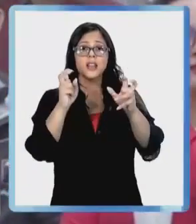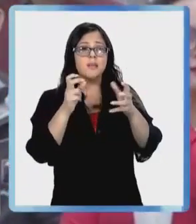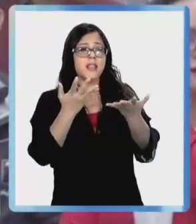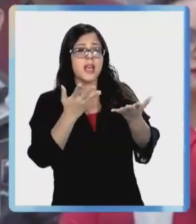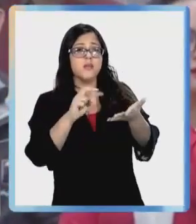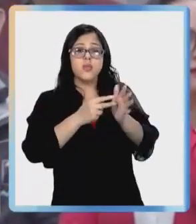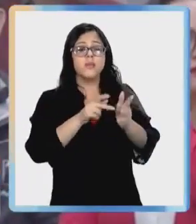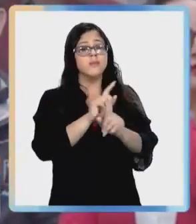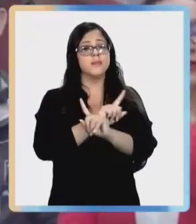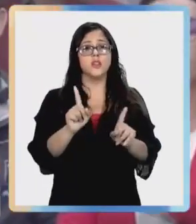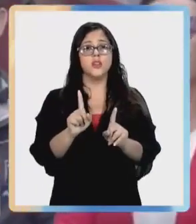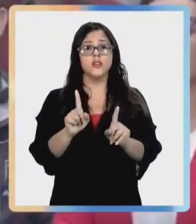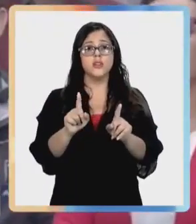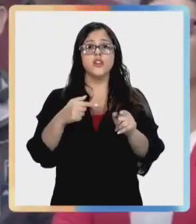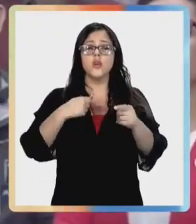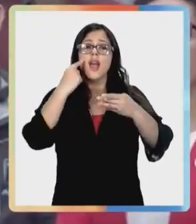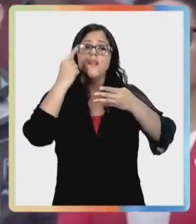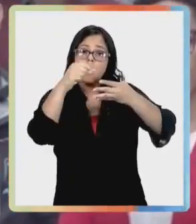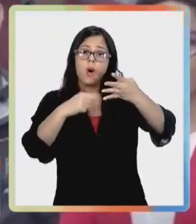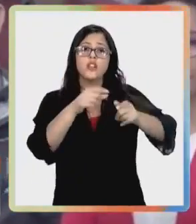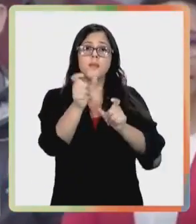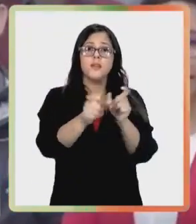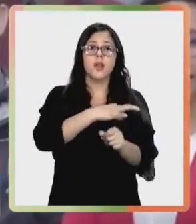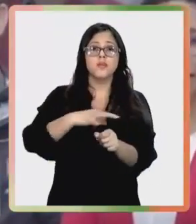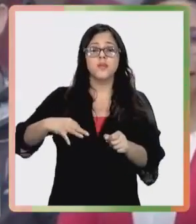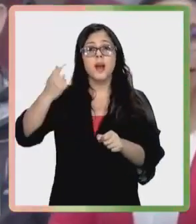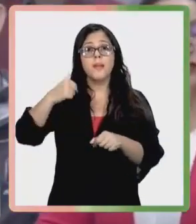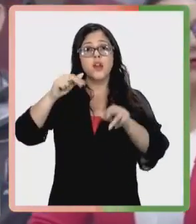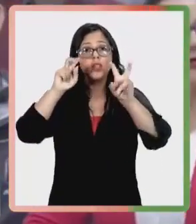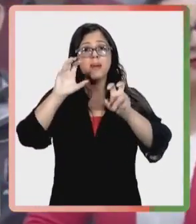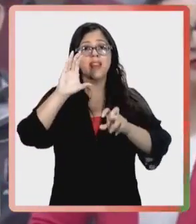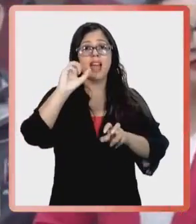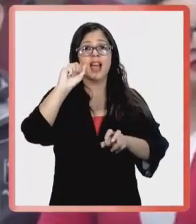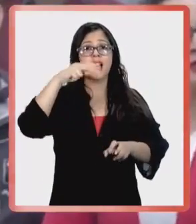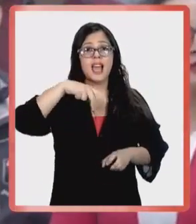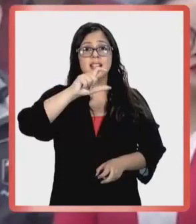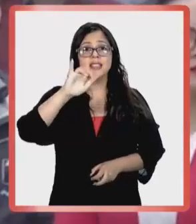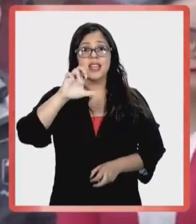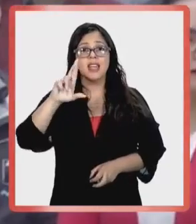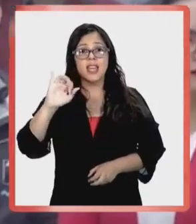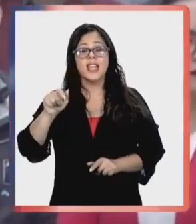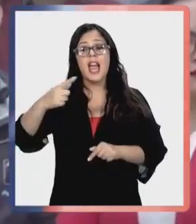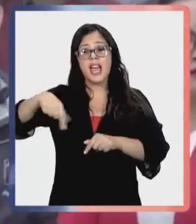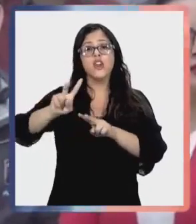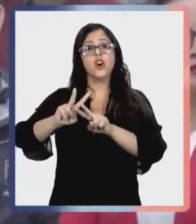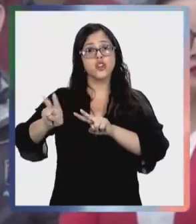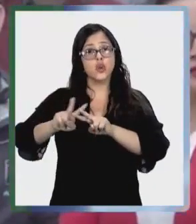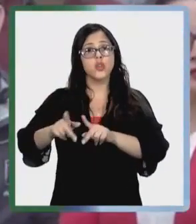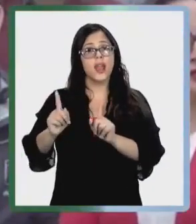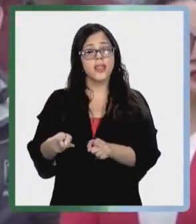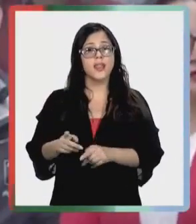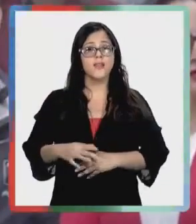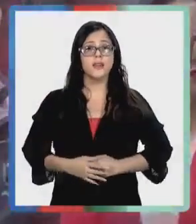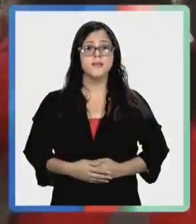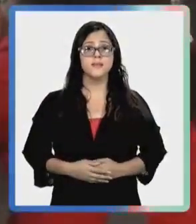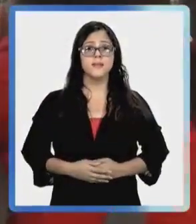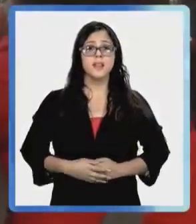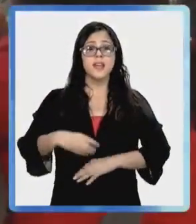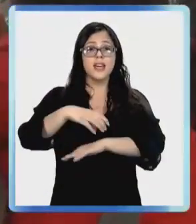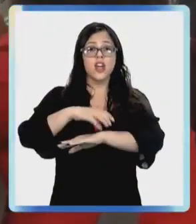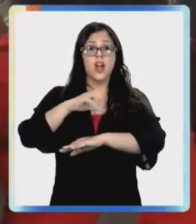no hay que adelantar cambios. estoy permanentemente evaluando a mis ministros, pero los temas internos de Cancillería los tienen que resolver al interior de Cancillería.